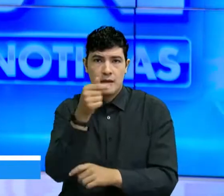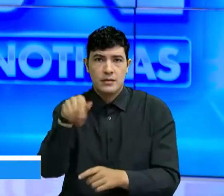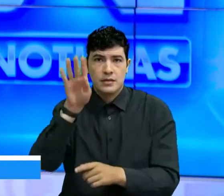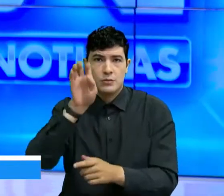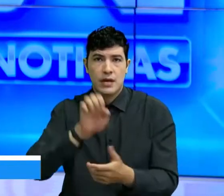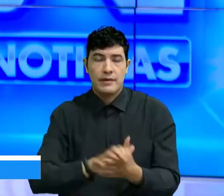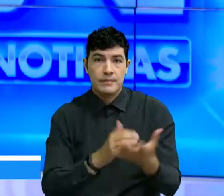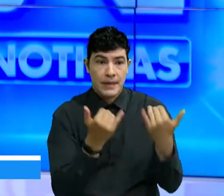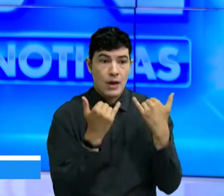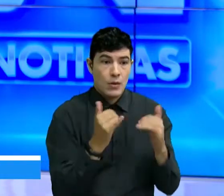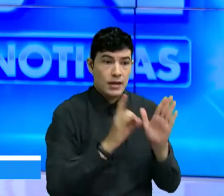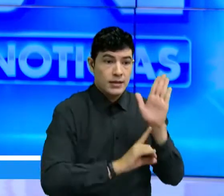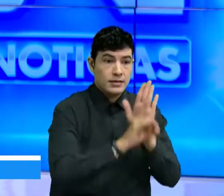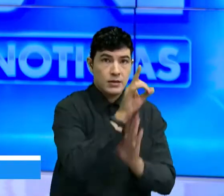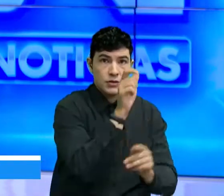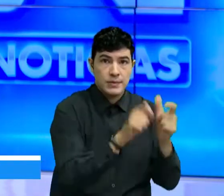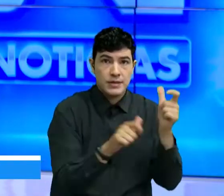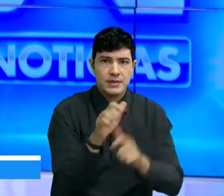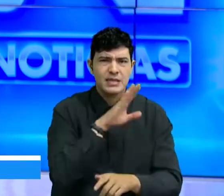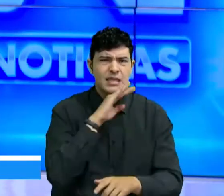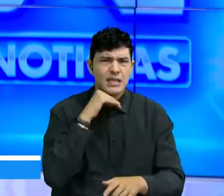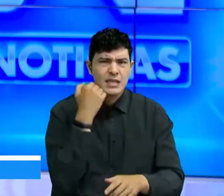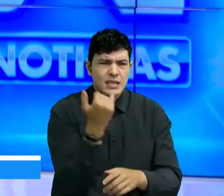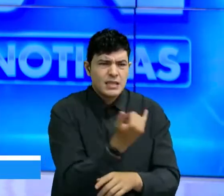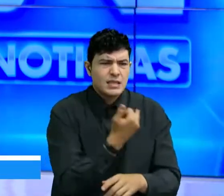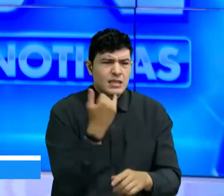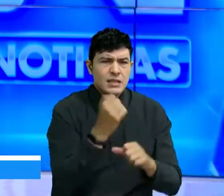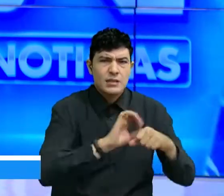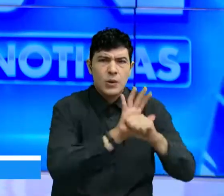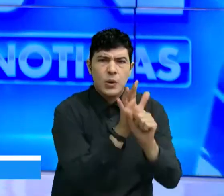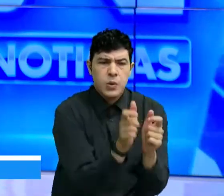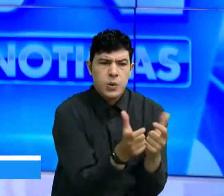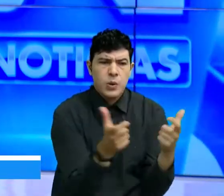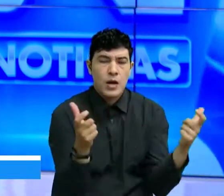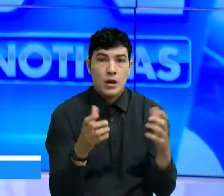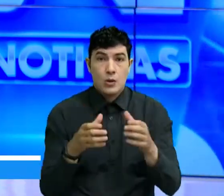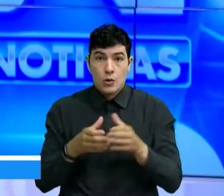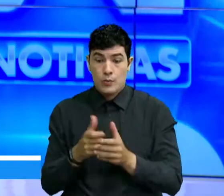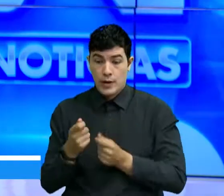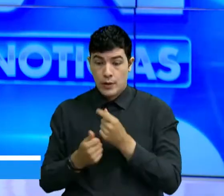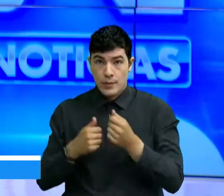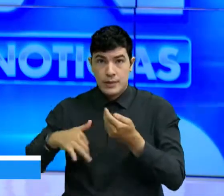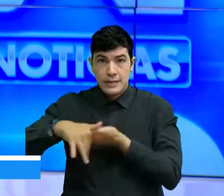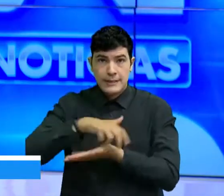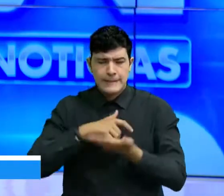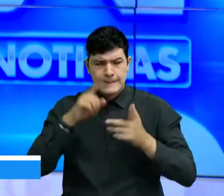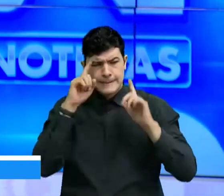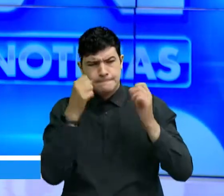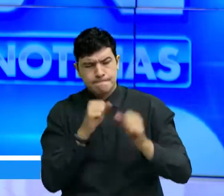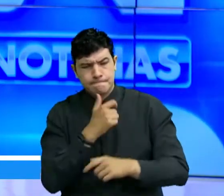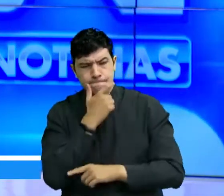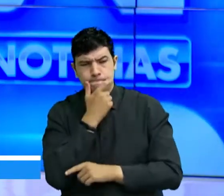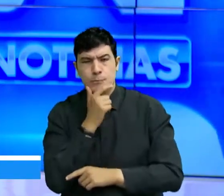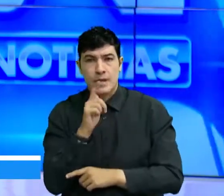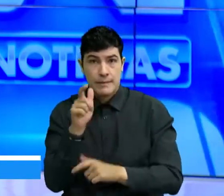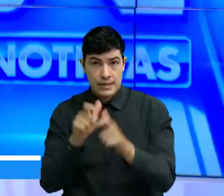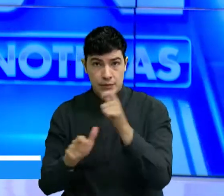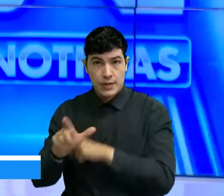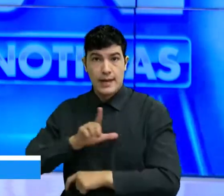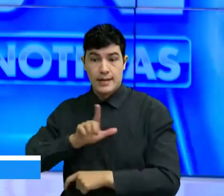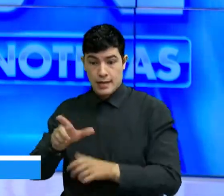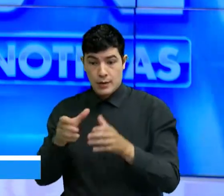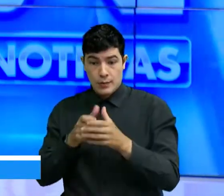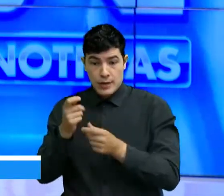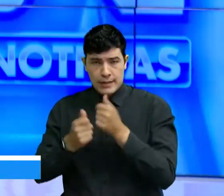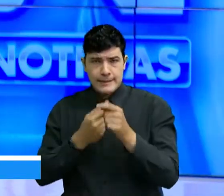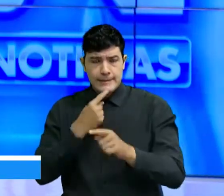Y el crecimiento de personas enfermas por COVID-19 tiene preocupados a los gremios económicos en Santander. Los voceros aseguran que si las cifras